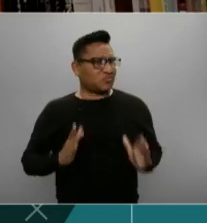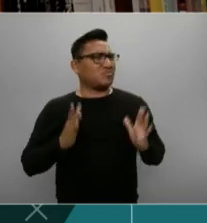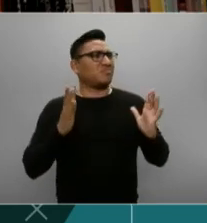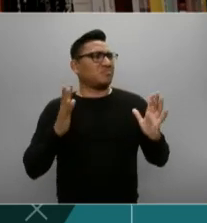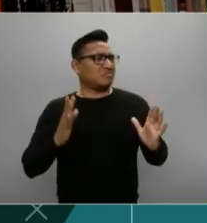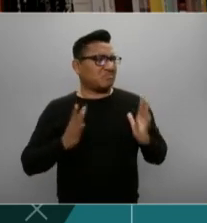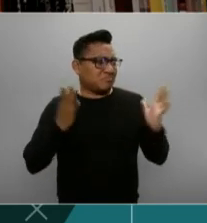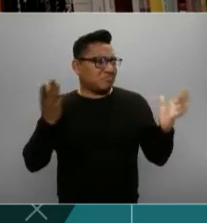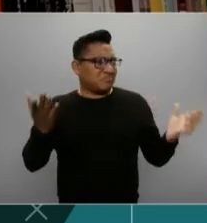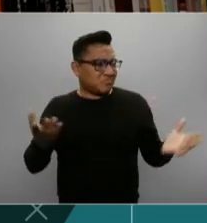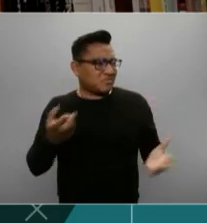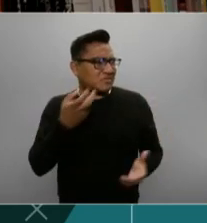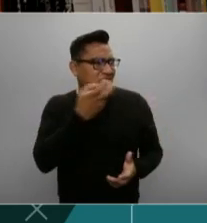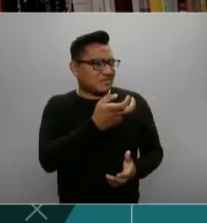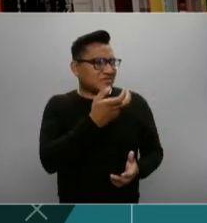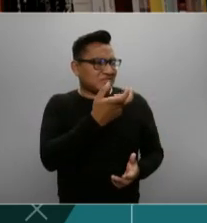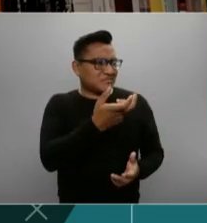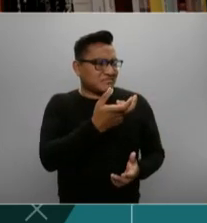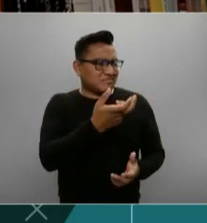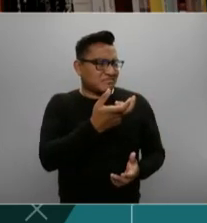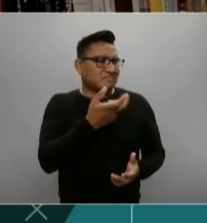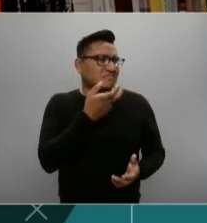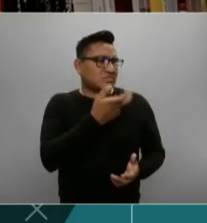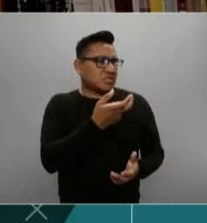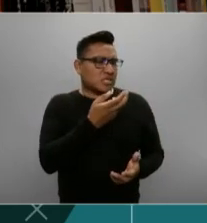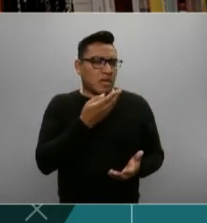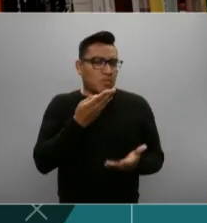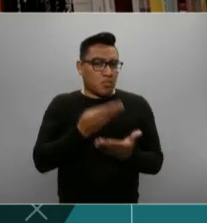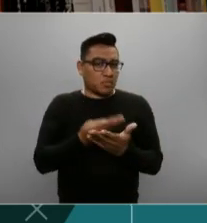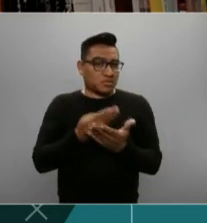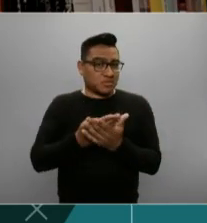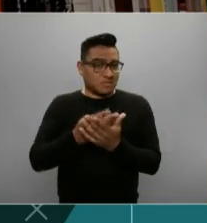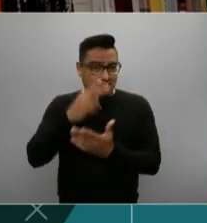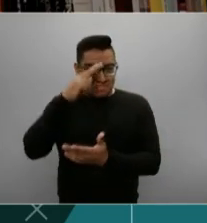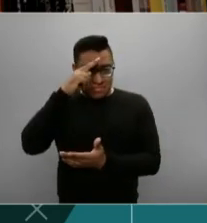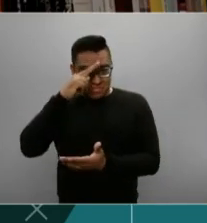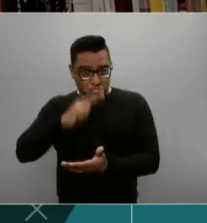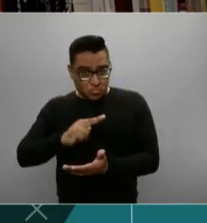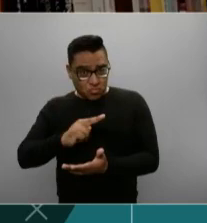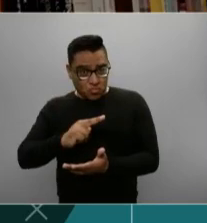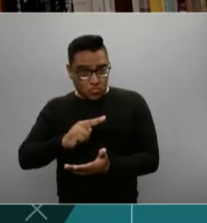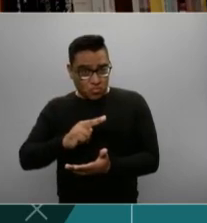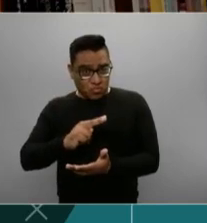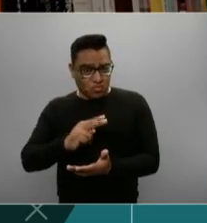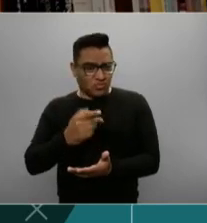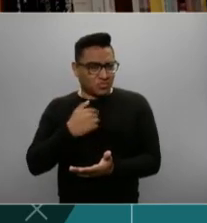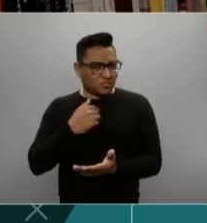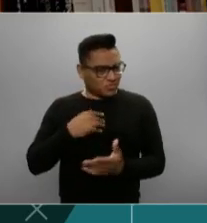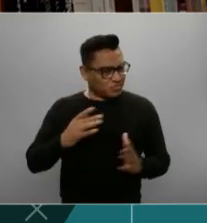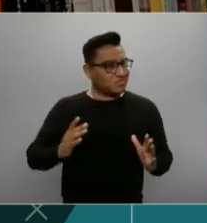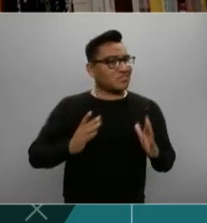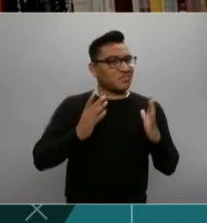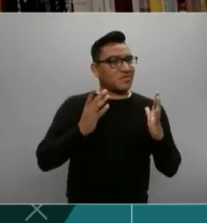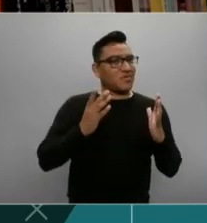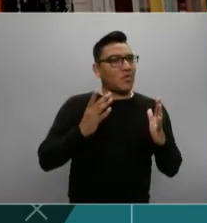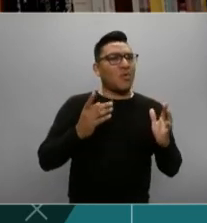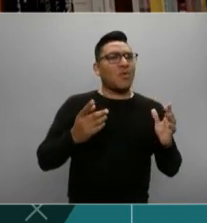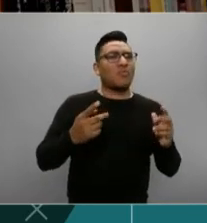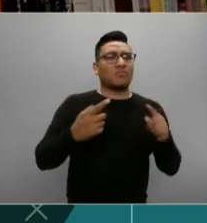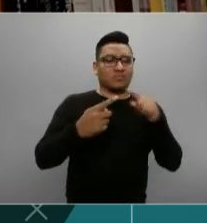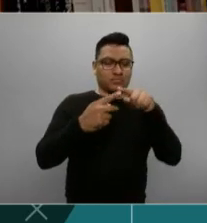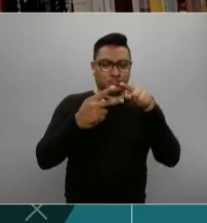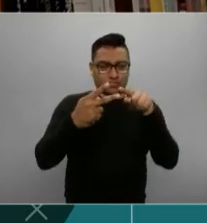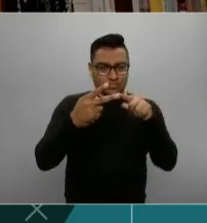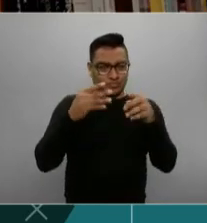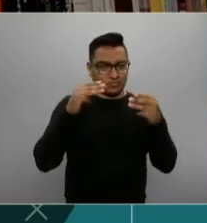entusiasta apoyo que ha recibido esta iniciativa de México, por dos razones. Una, porque se derriba el mito